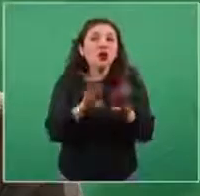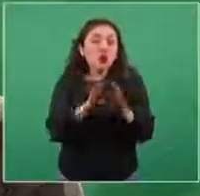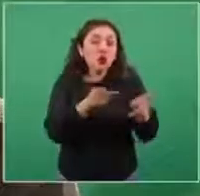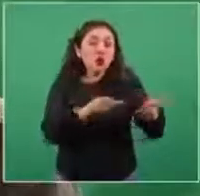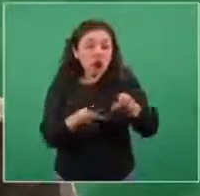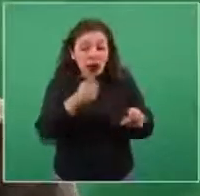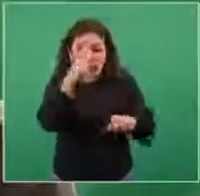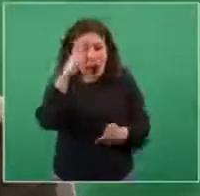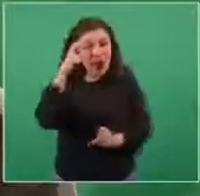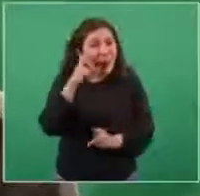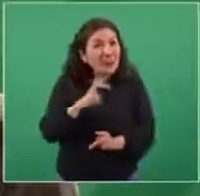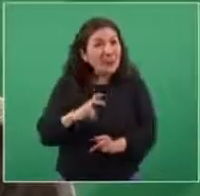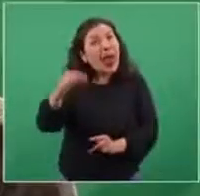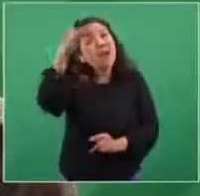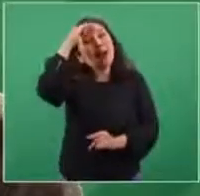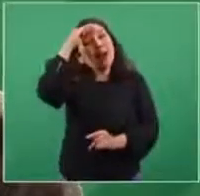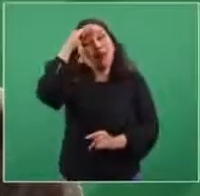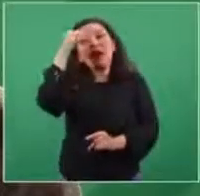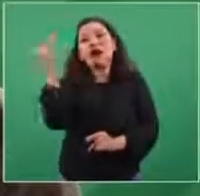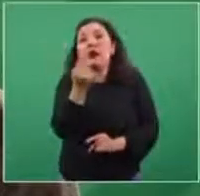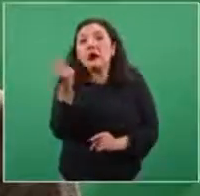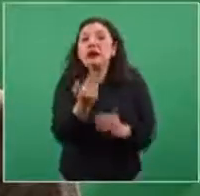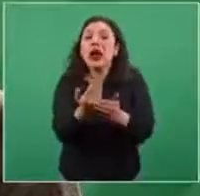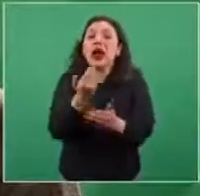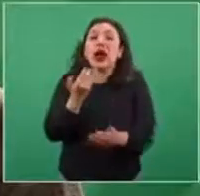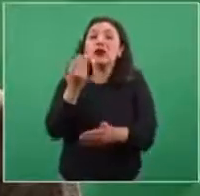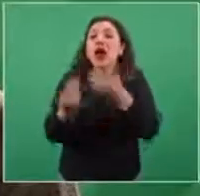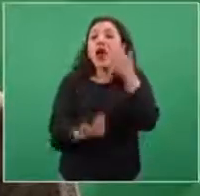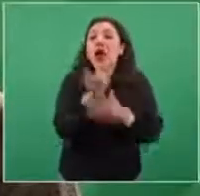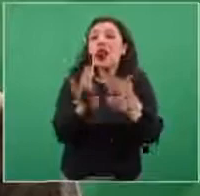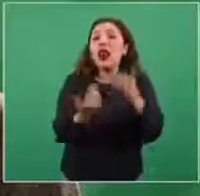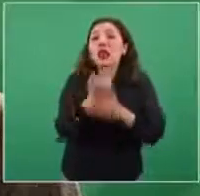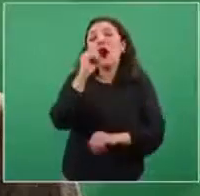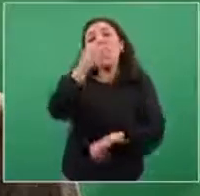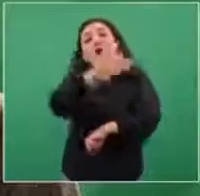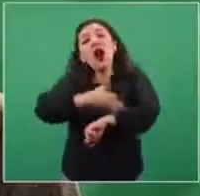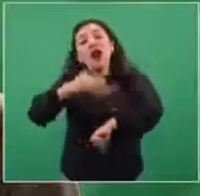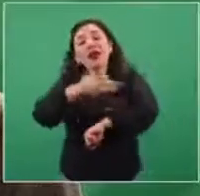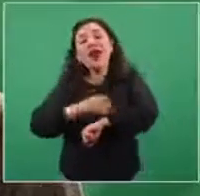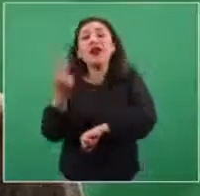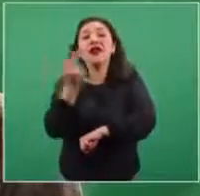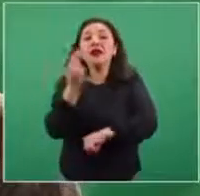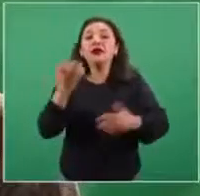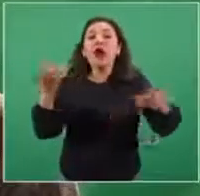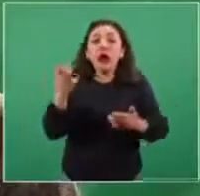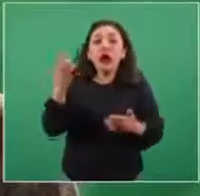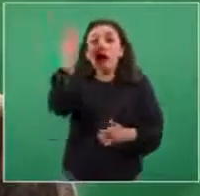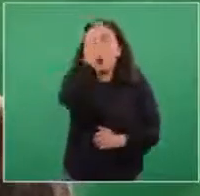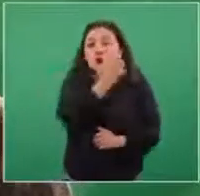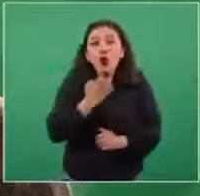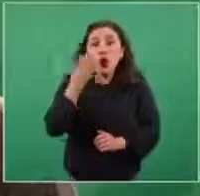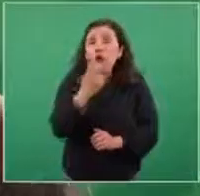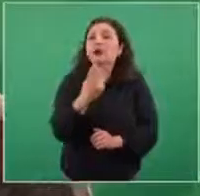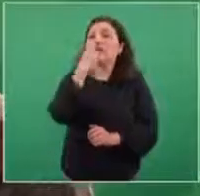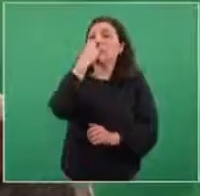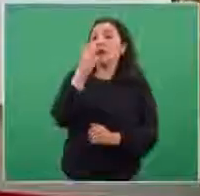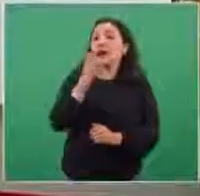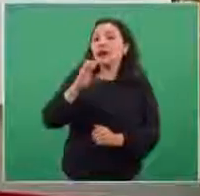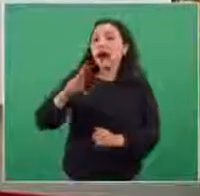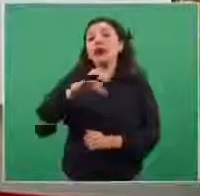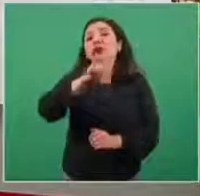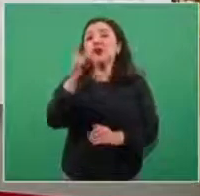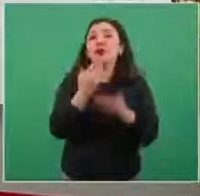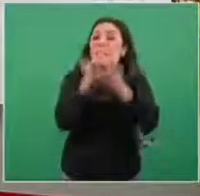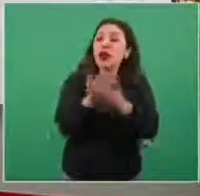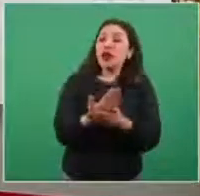de viaje, tendrían que dedicar cuando menos una mañana completa o una tarde completa a realizarse la toma de muestra y después